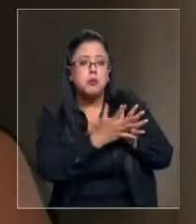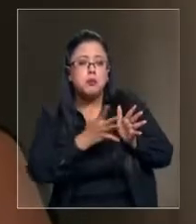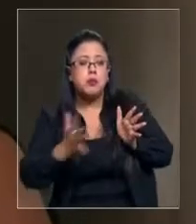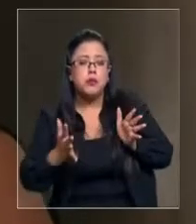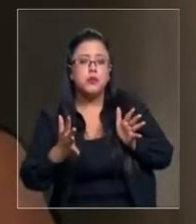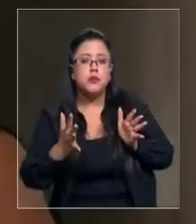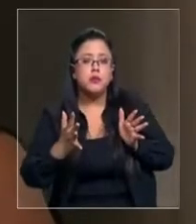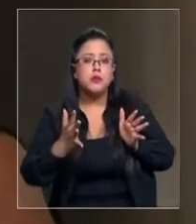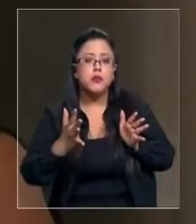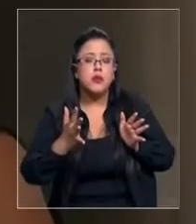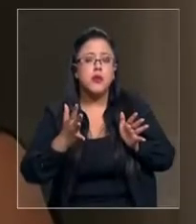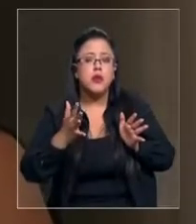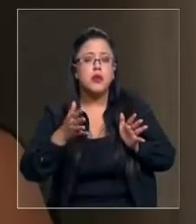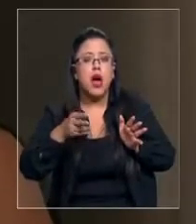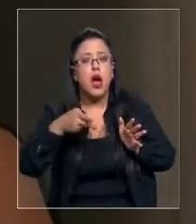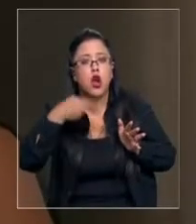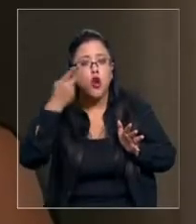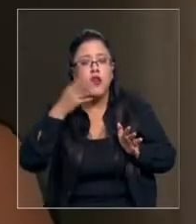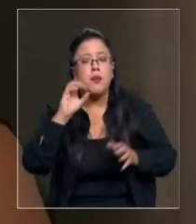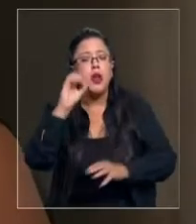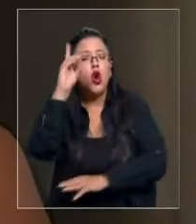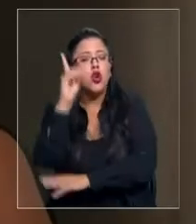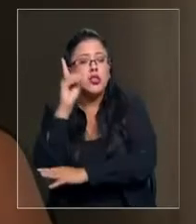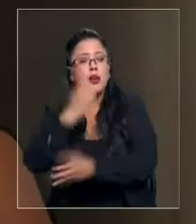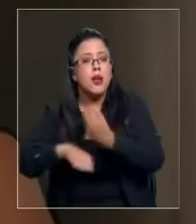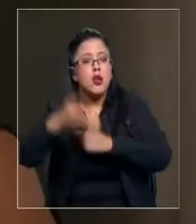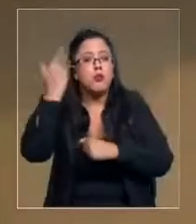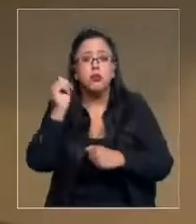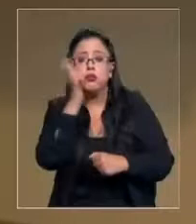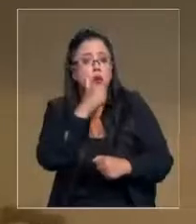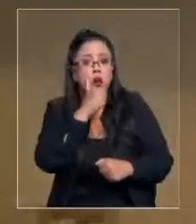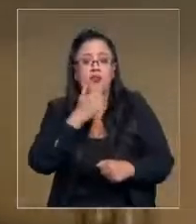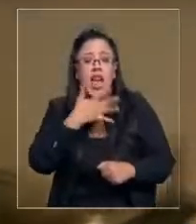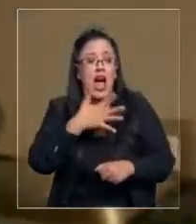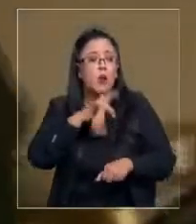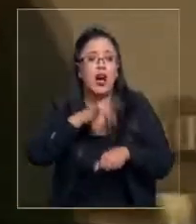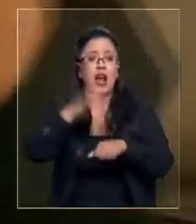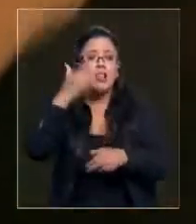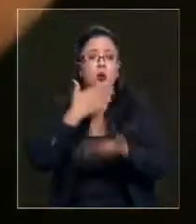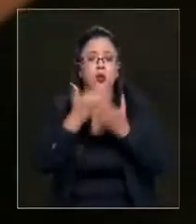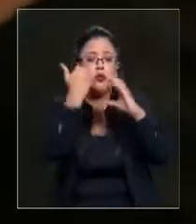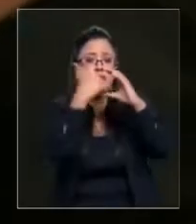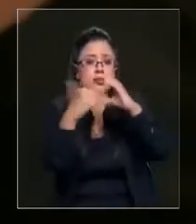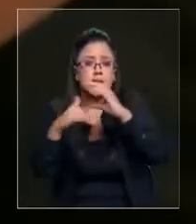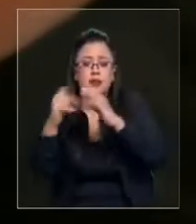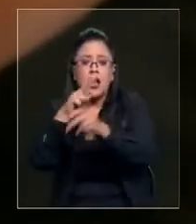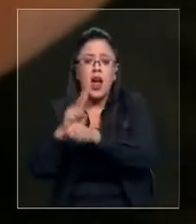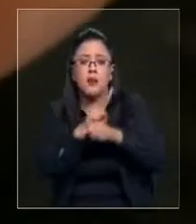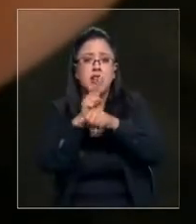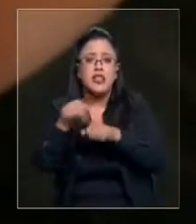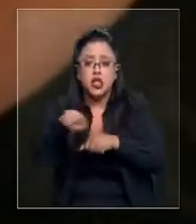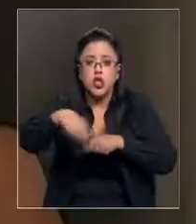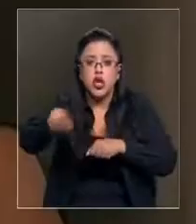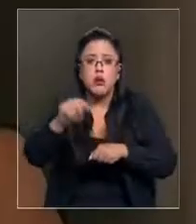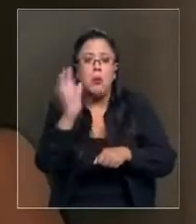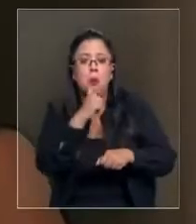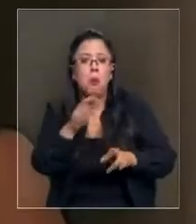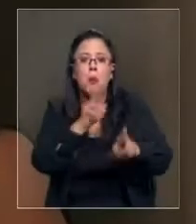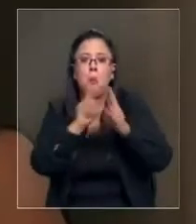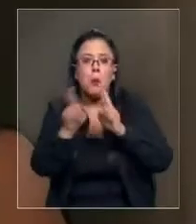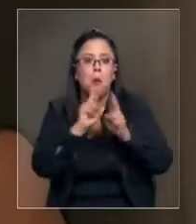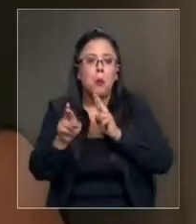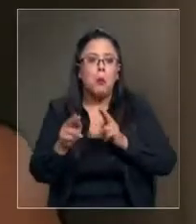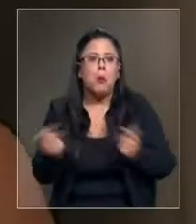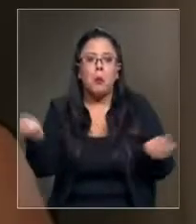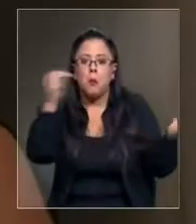o diciembre del año pasado, que no tuvimos agua caliente, cuando se enviaban correos a la administración, la administración no contestaba. Venían